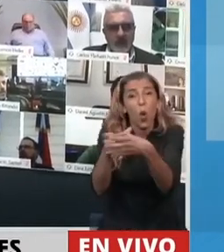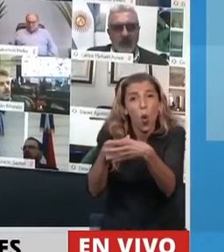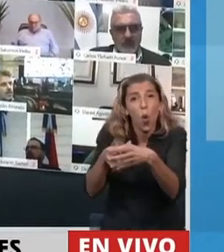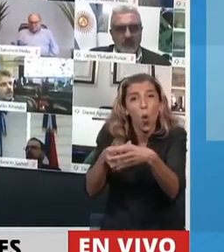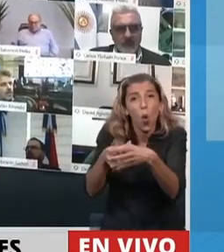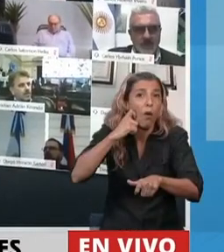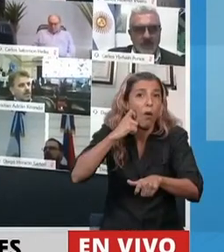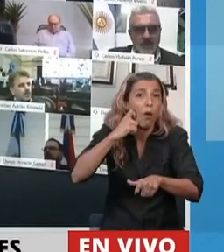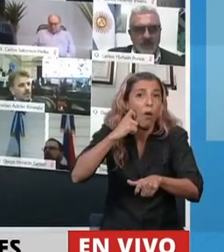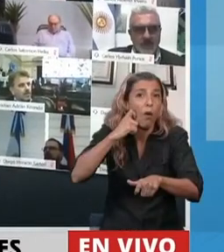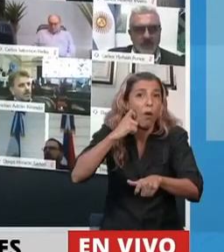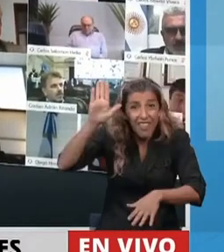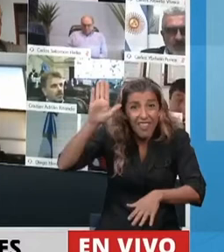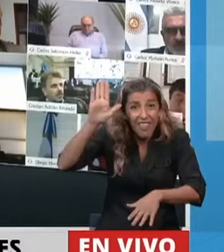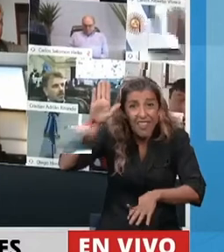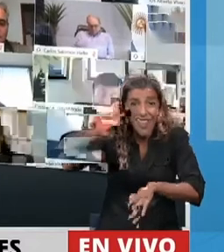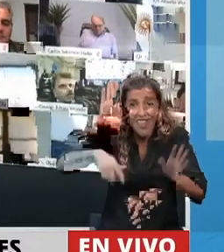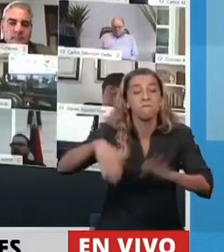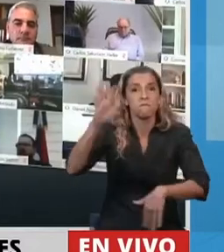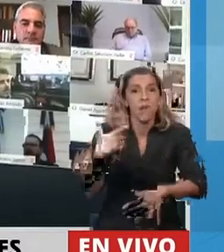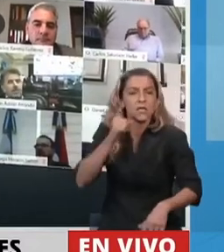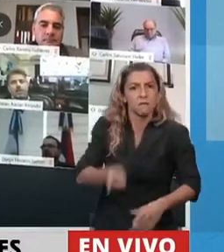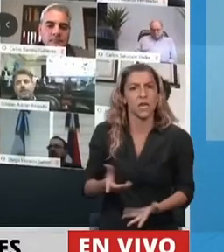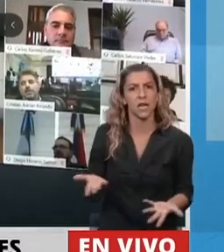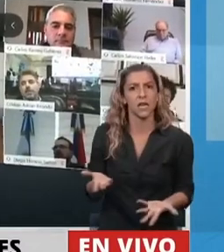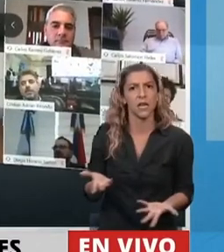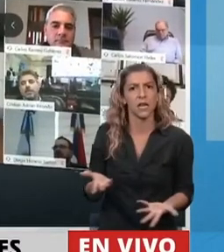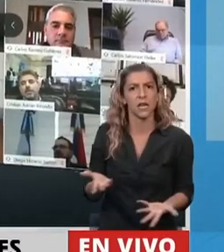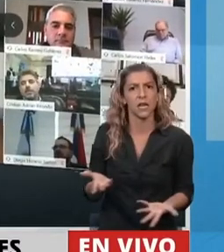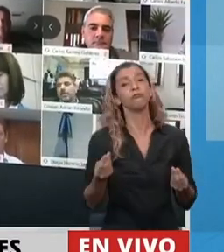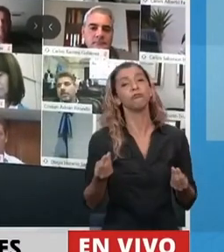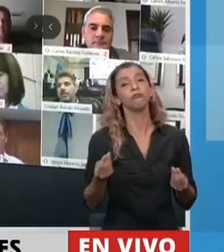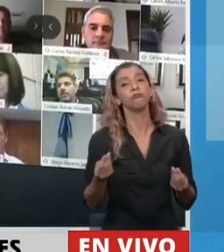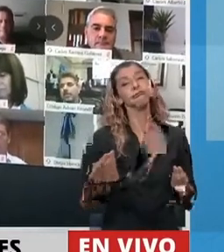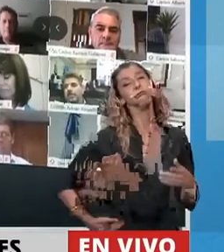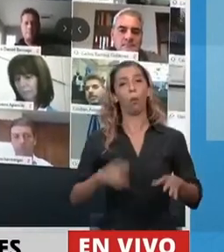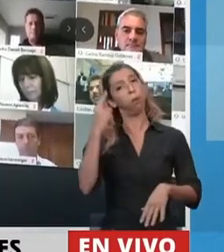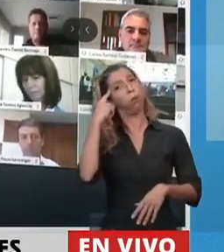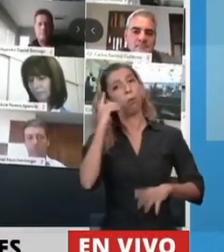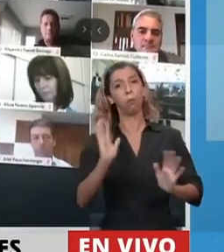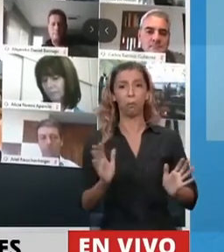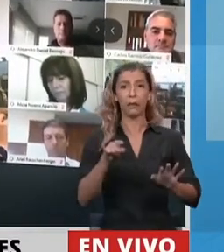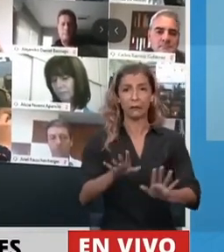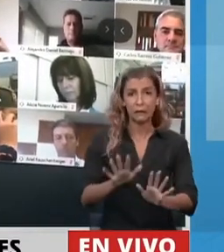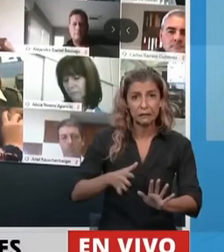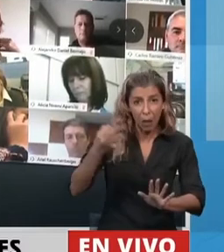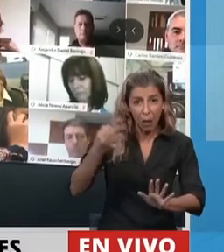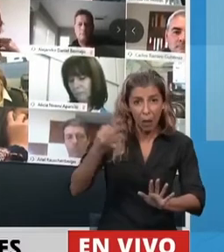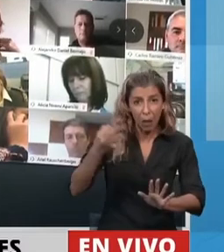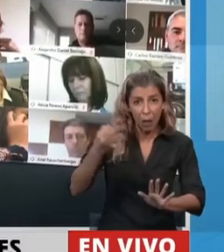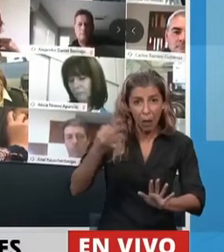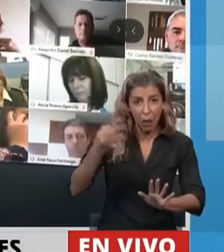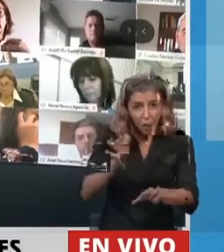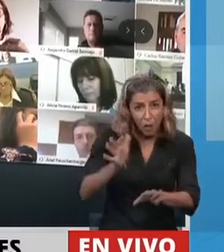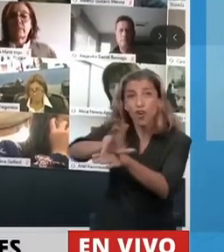eso hizo cambiar la idea original de este gobierno que con la excusa de achatar la pirámide, le afanó a jubilados que